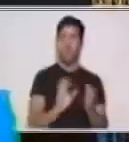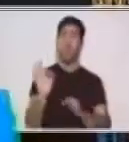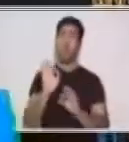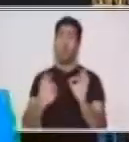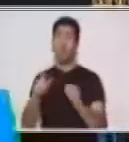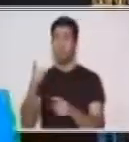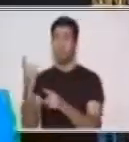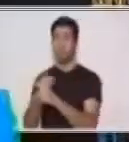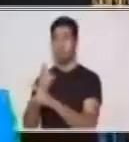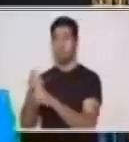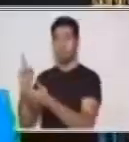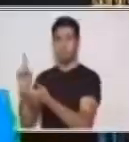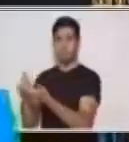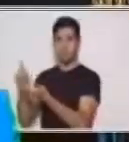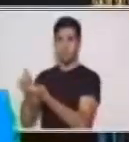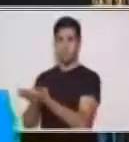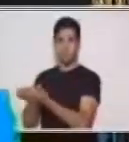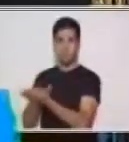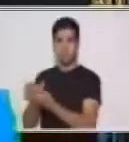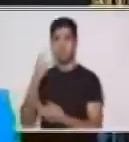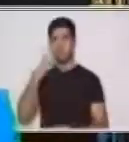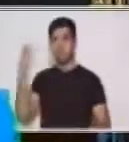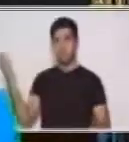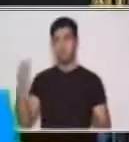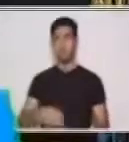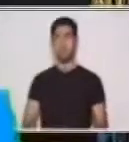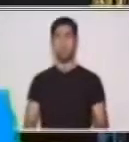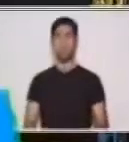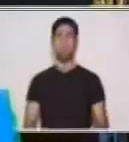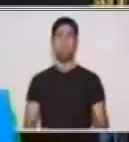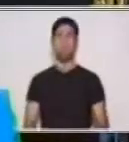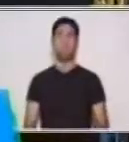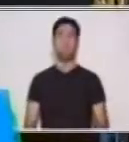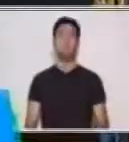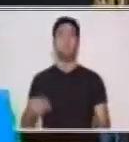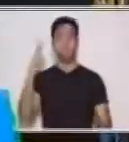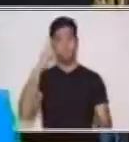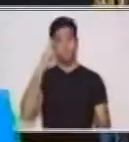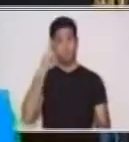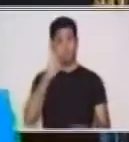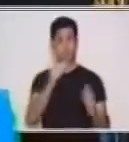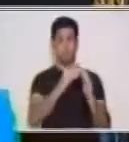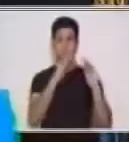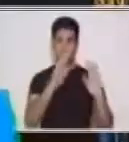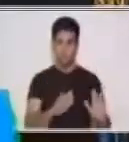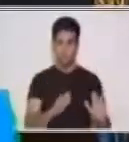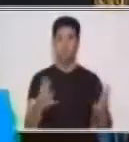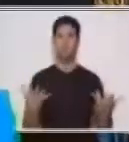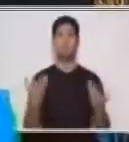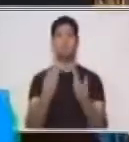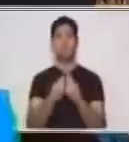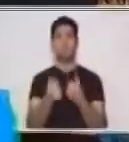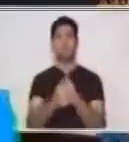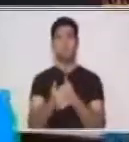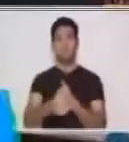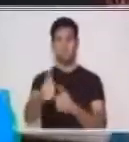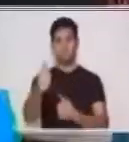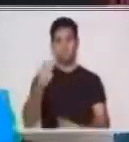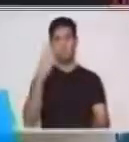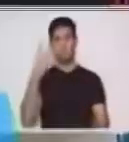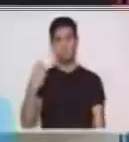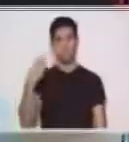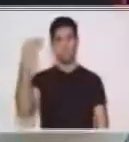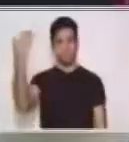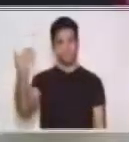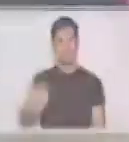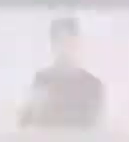jabón y utilizar el gel antibacterial. Recuerda, quédate en casa y juntos saldremos adelante. adelante.